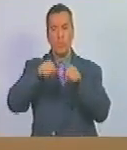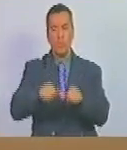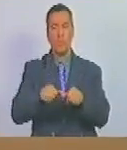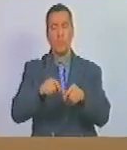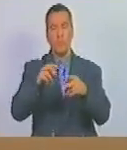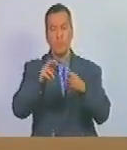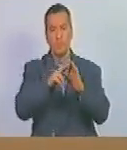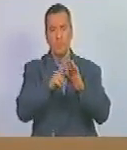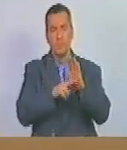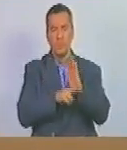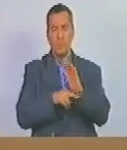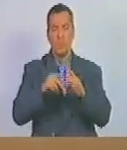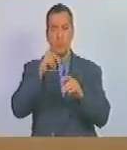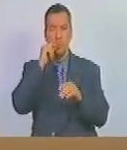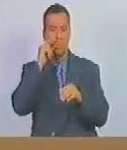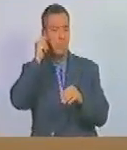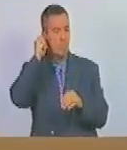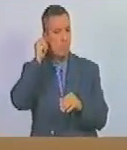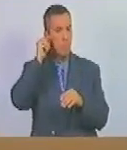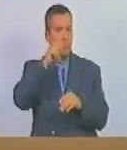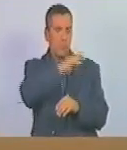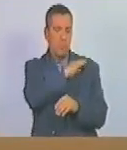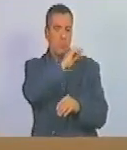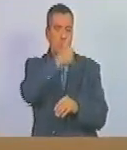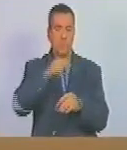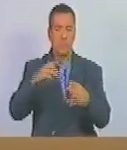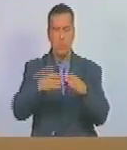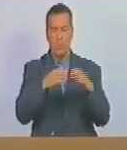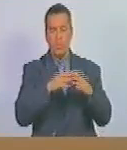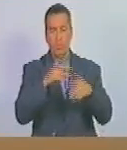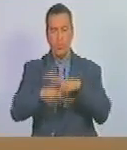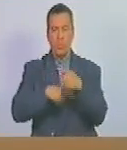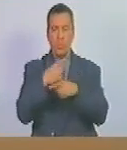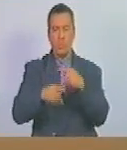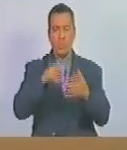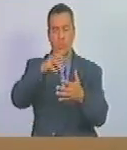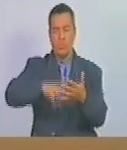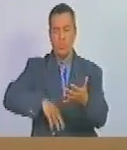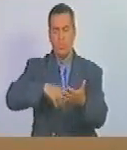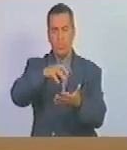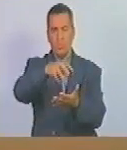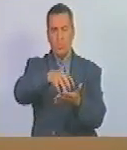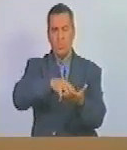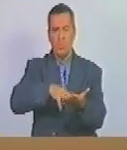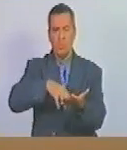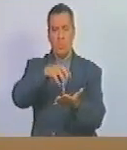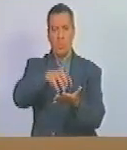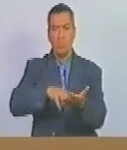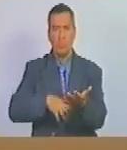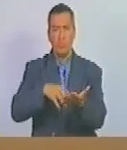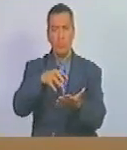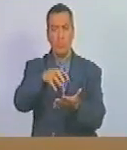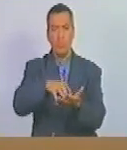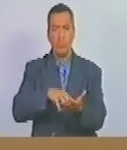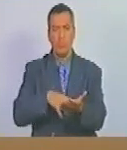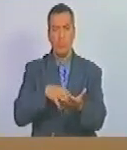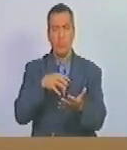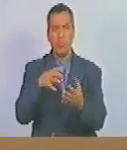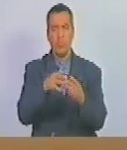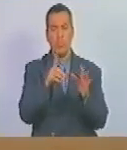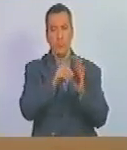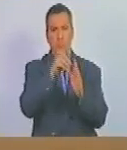registro de las patronas y los patronos de las unidades de producción agrícolas donde se informen los datos de